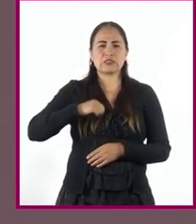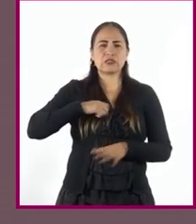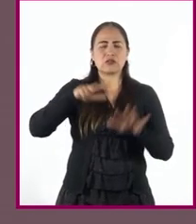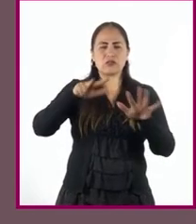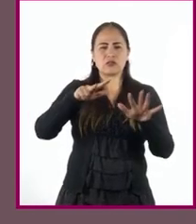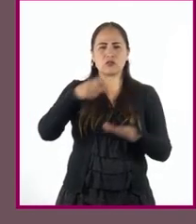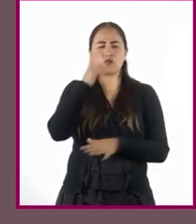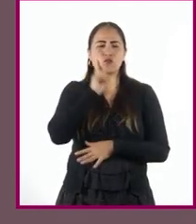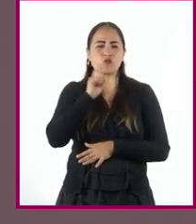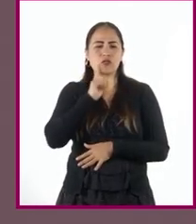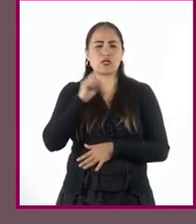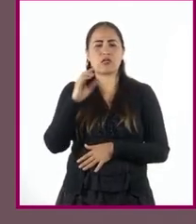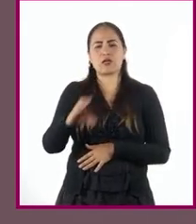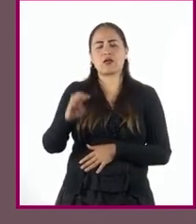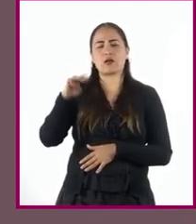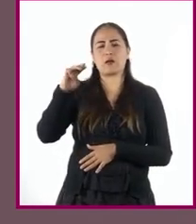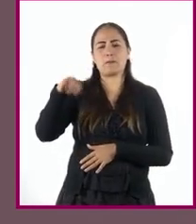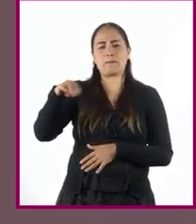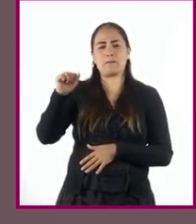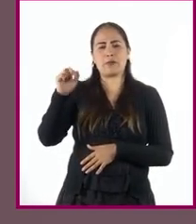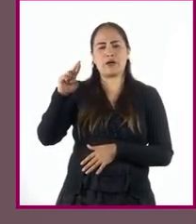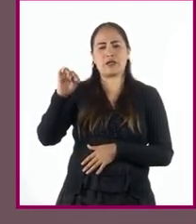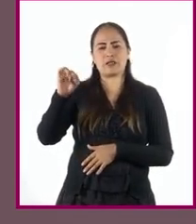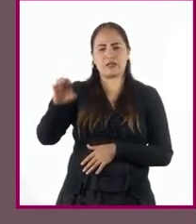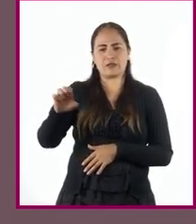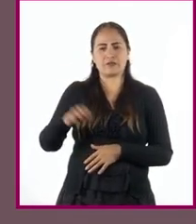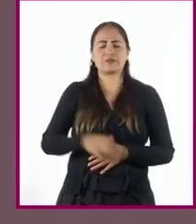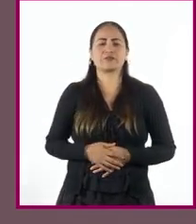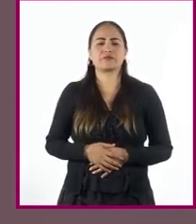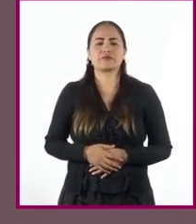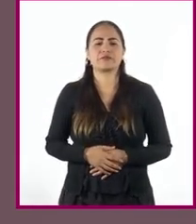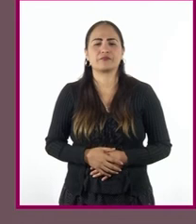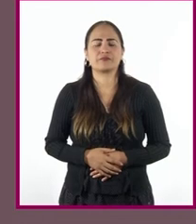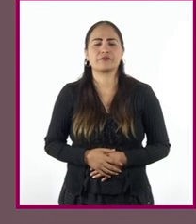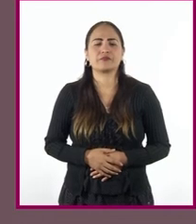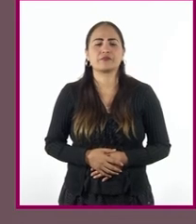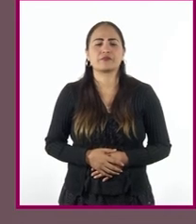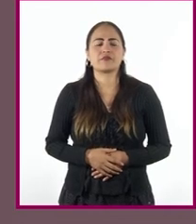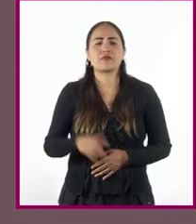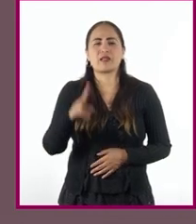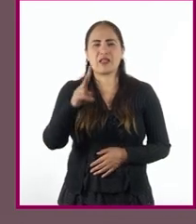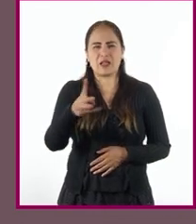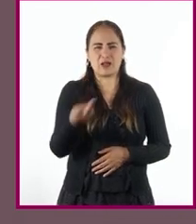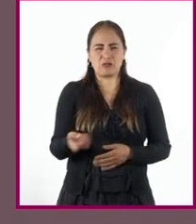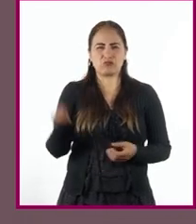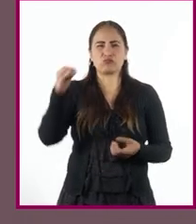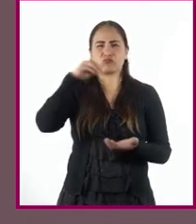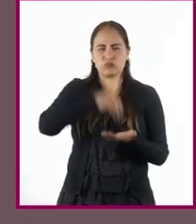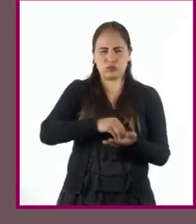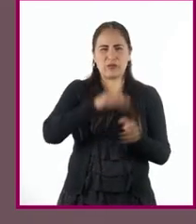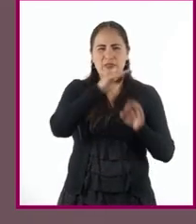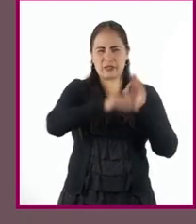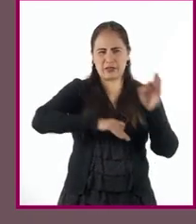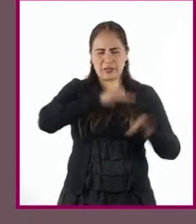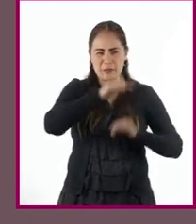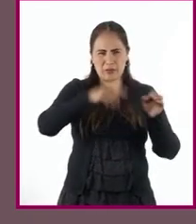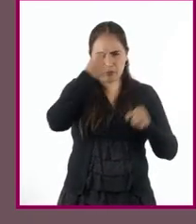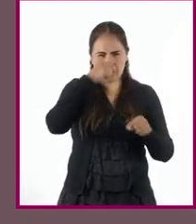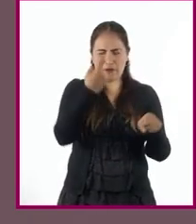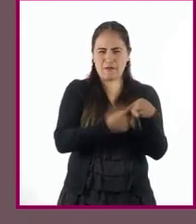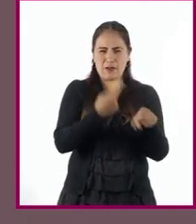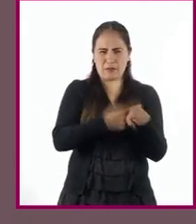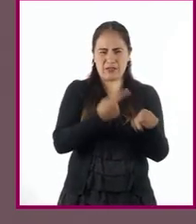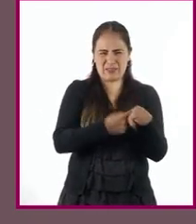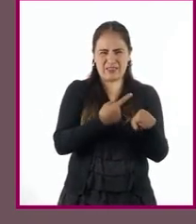Mary Montagué introdujo en la Inglaterra la inoculación de la viruela como un tratamiento para la enfermedad.